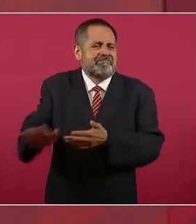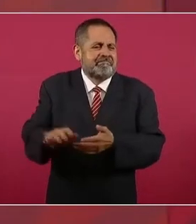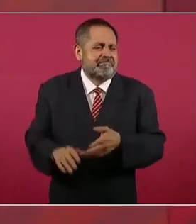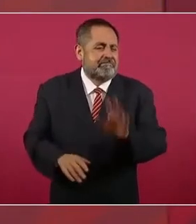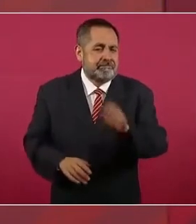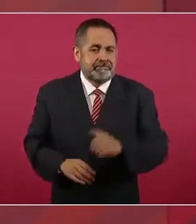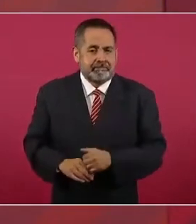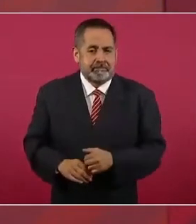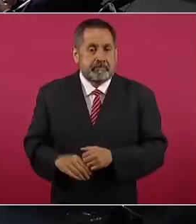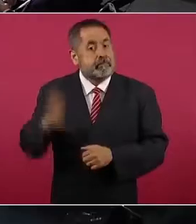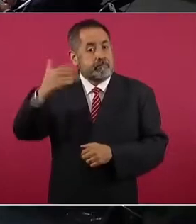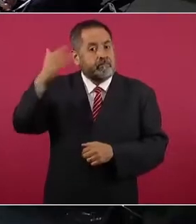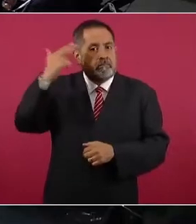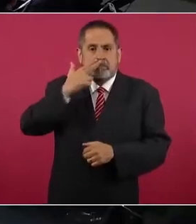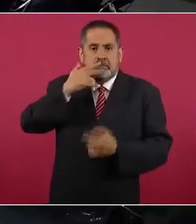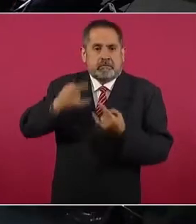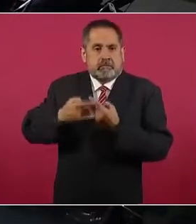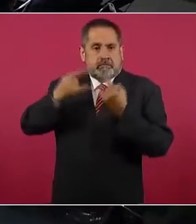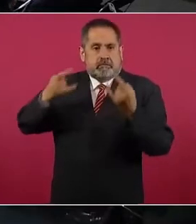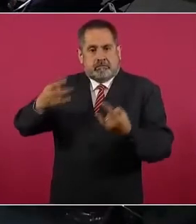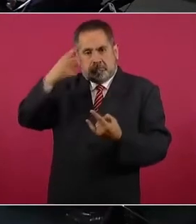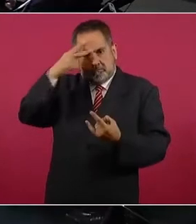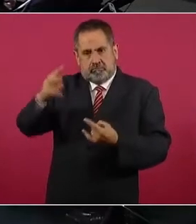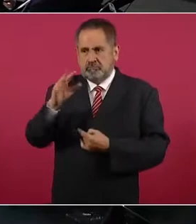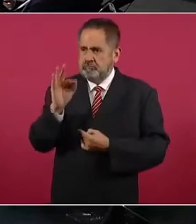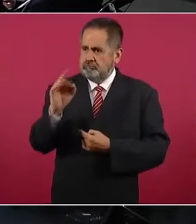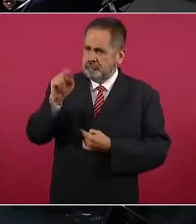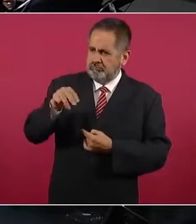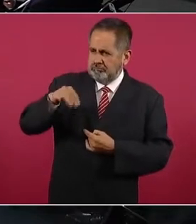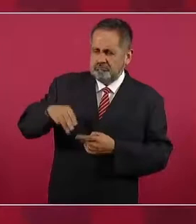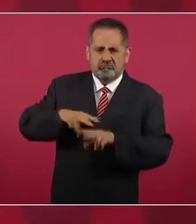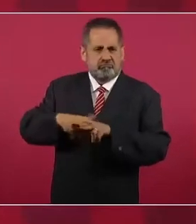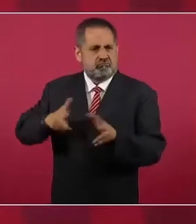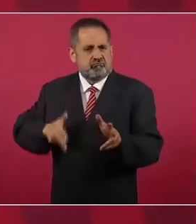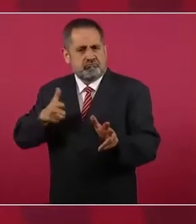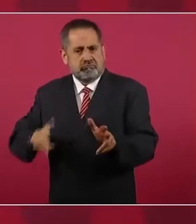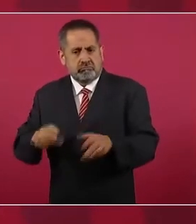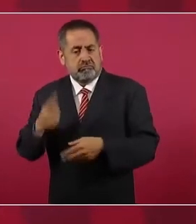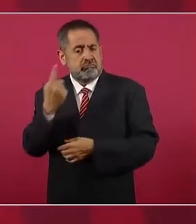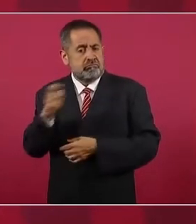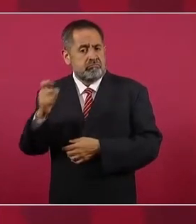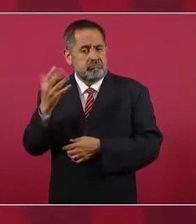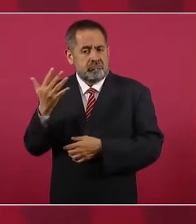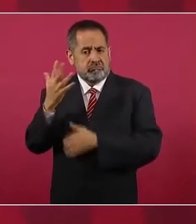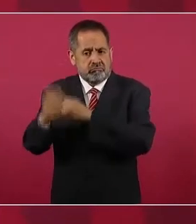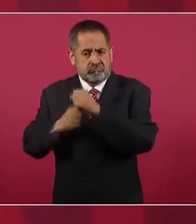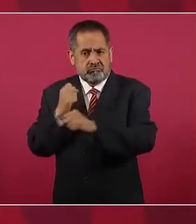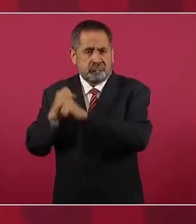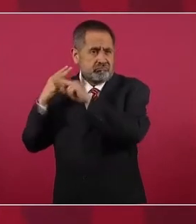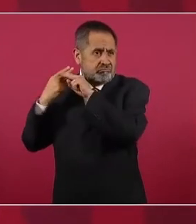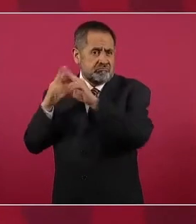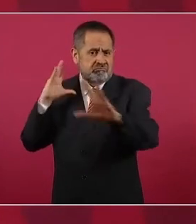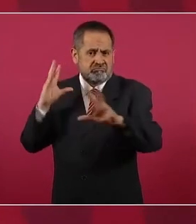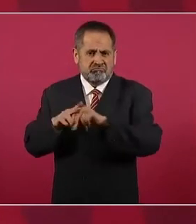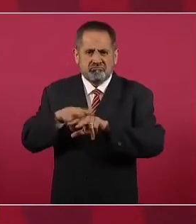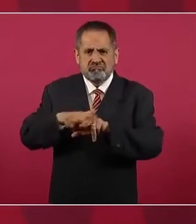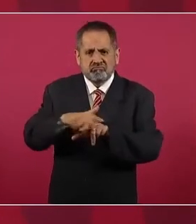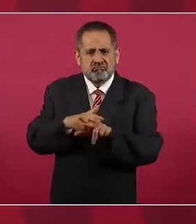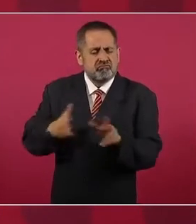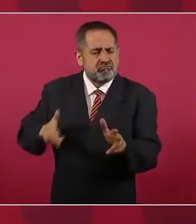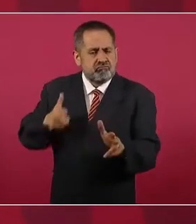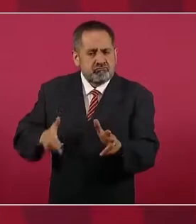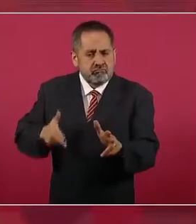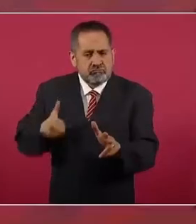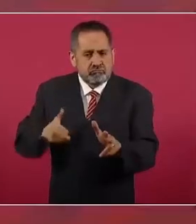que eran parte de la historia de México, 150 años de ferrocarriles, los